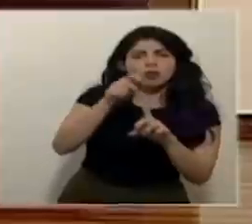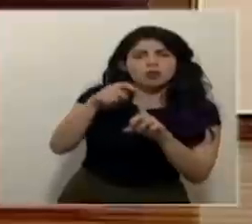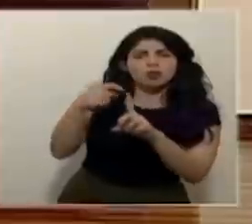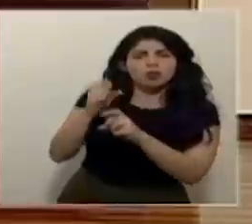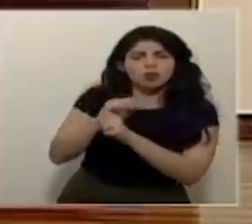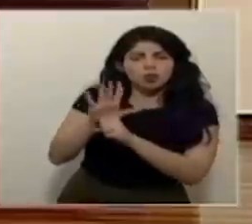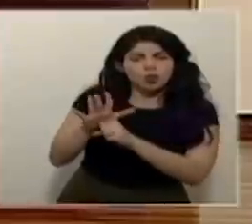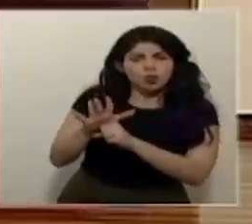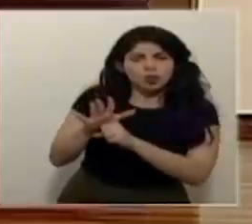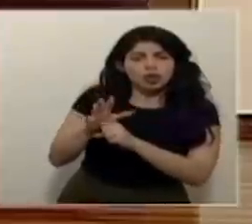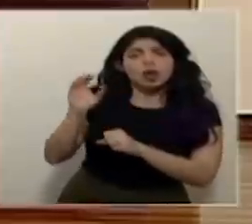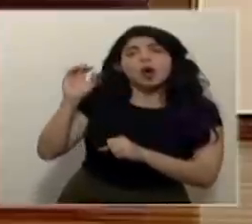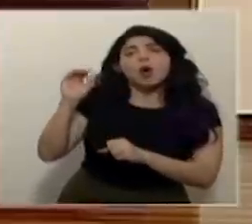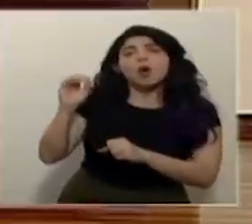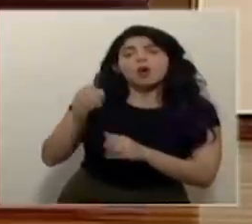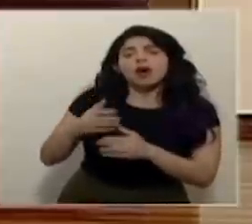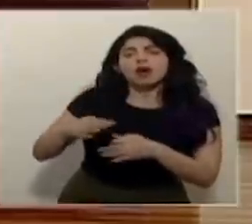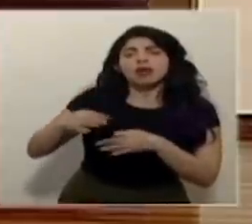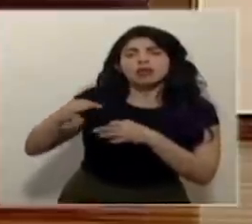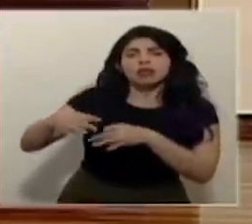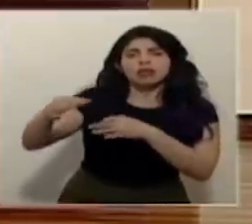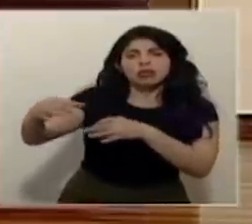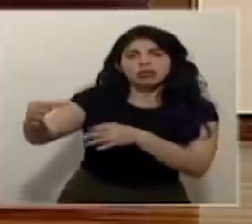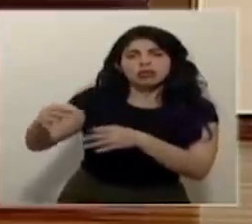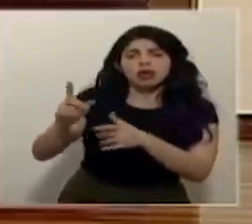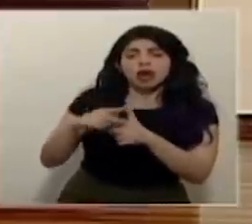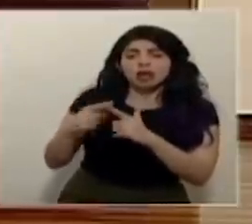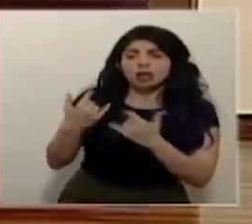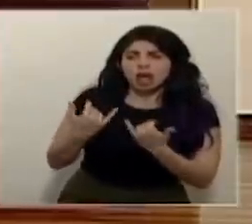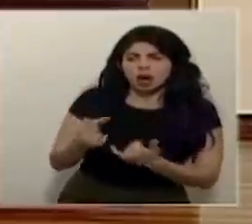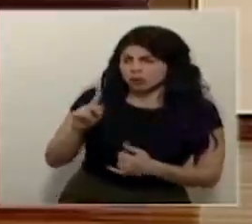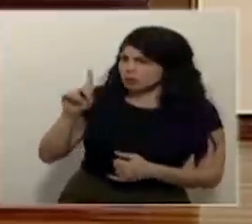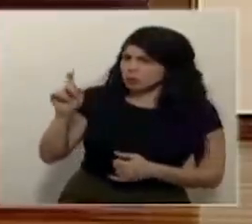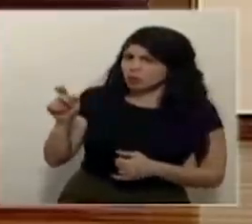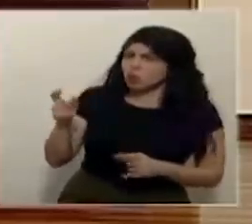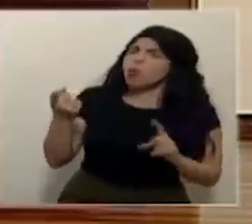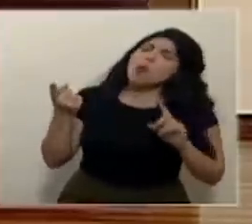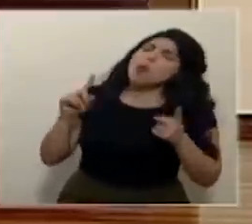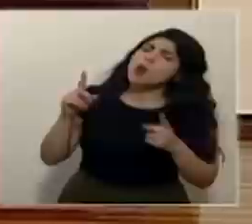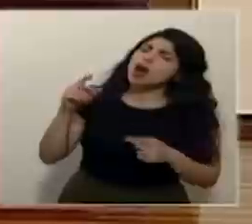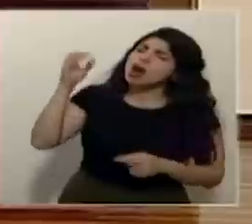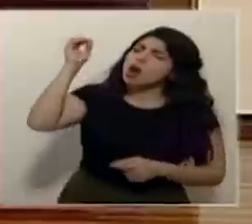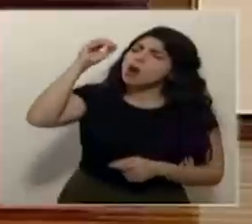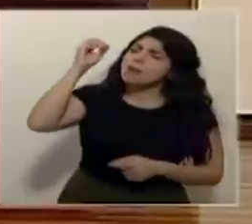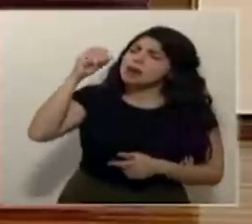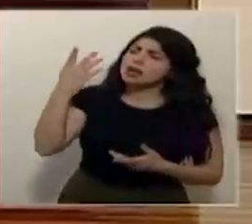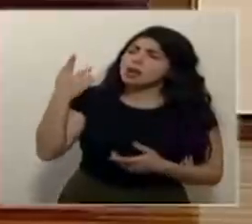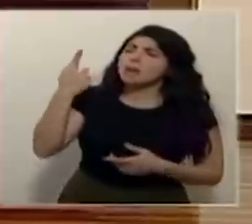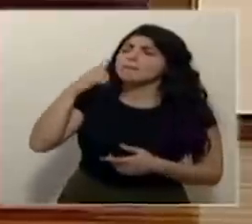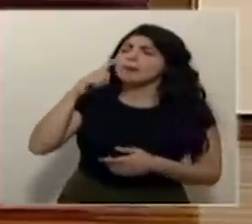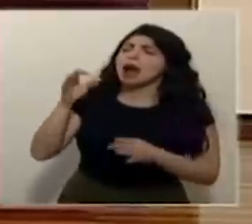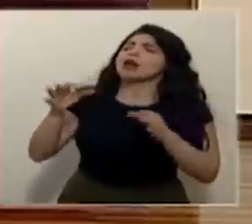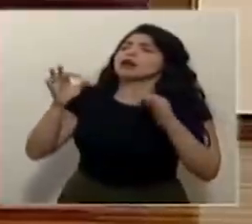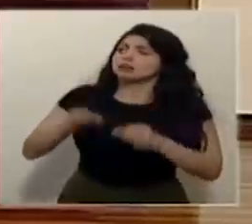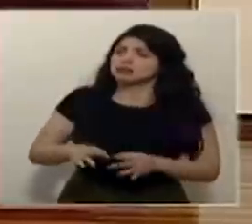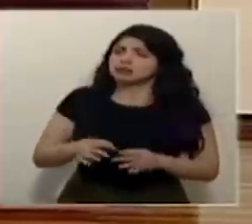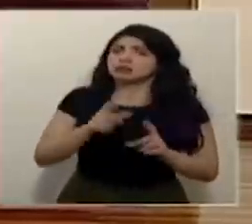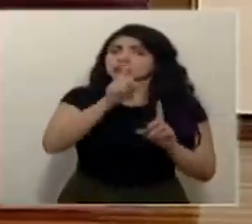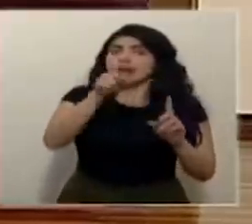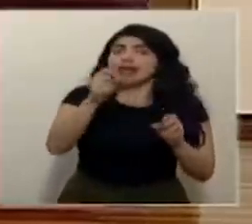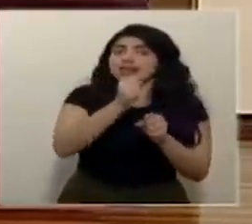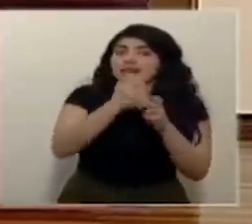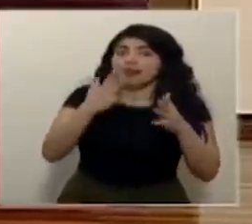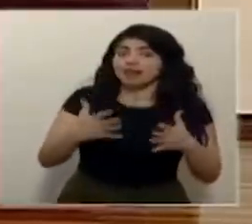-19 o se las han retrasado por lo tanto consultamos cuál es el criterio para aplicar el test a funcionarios de salud